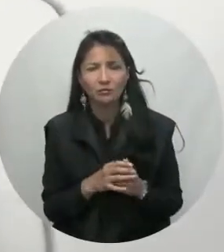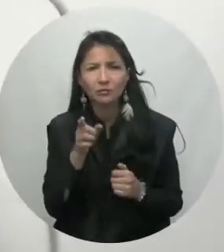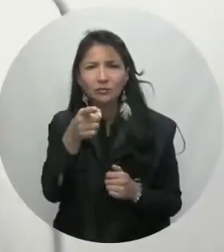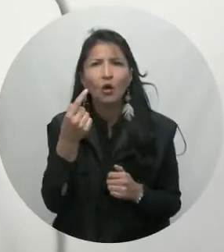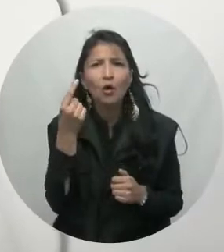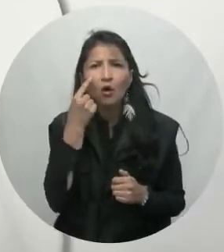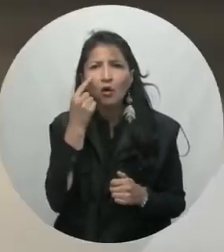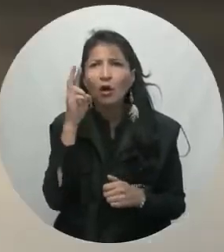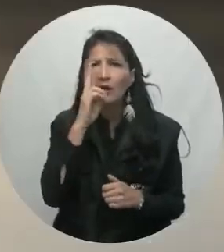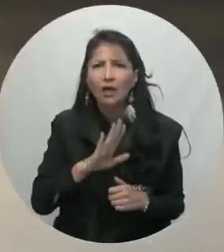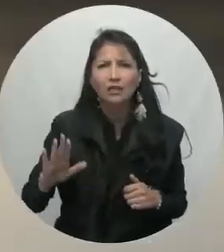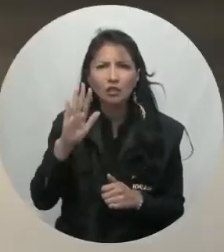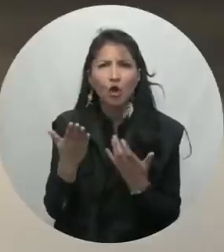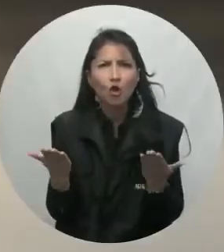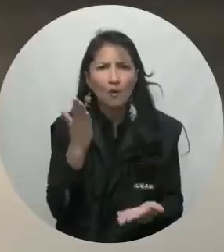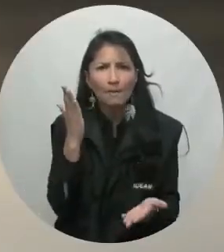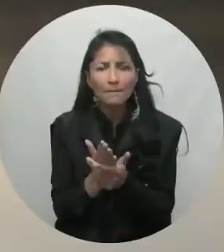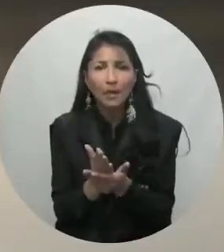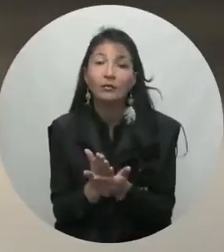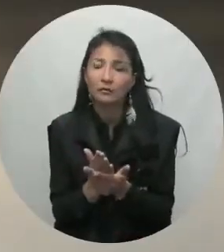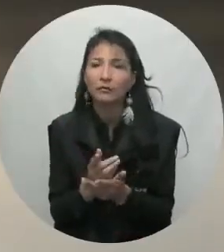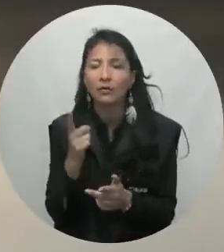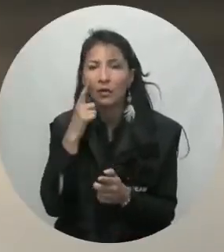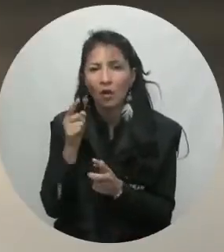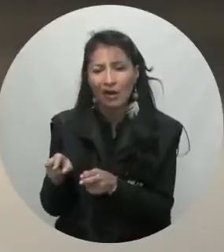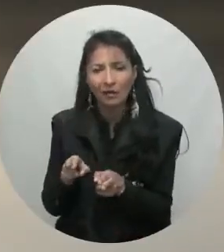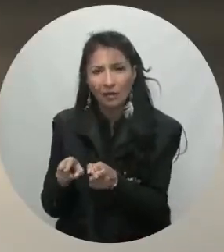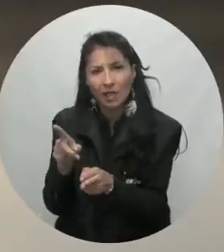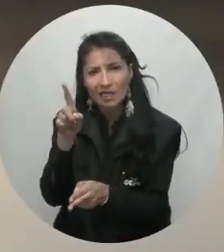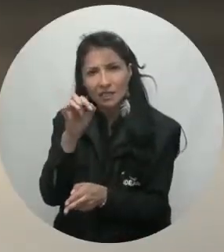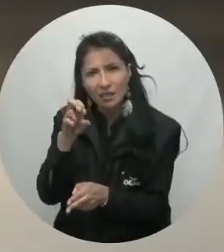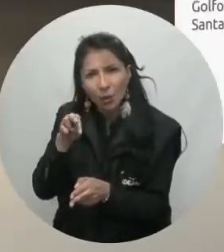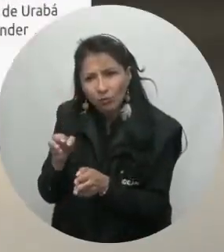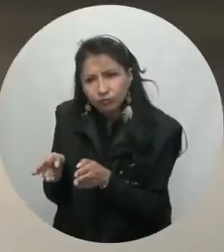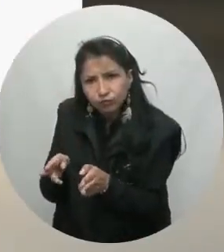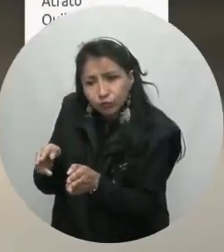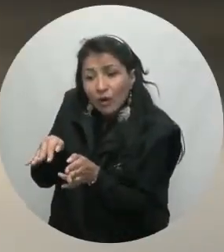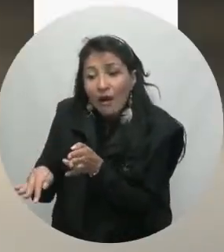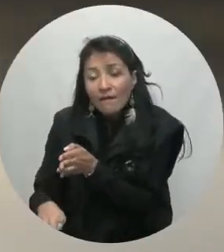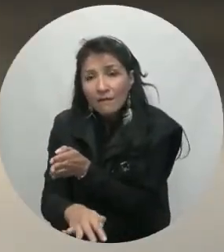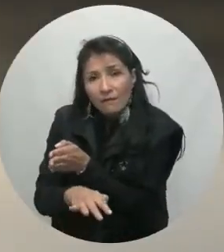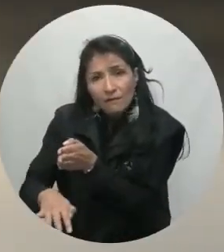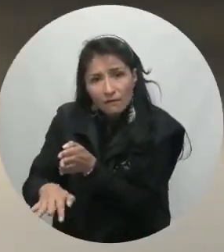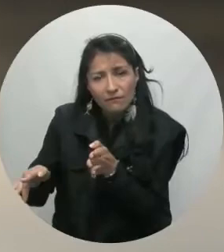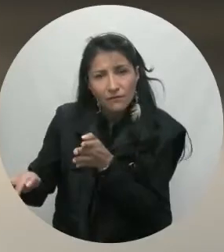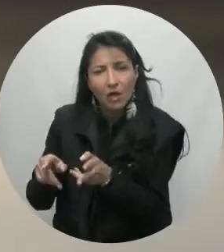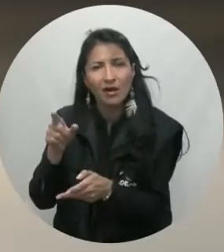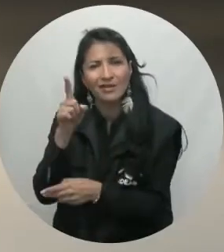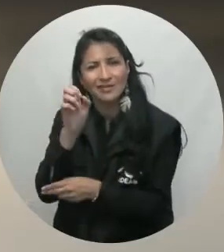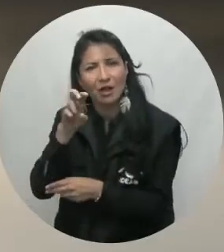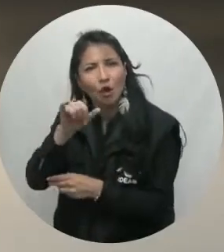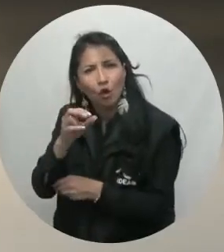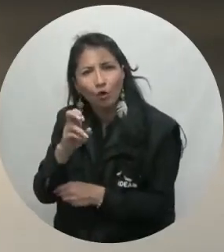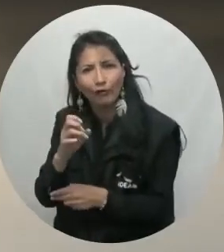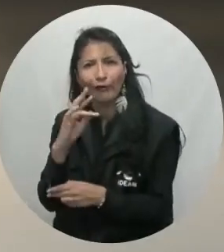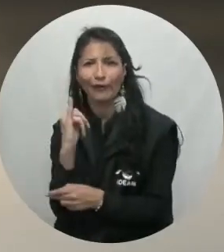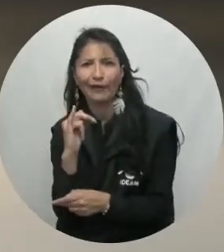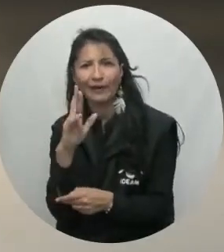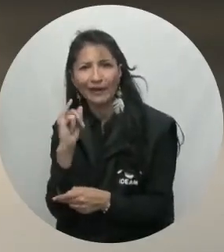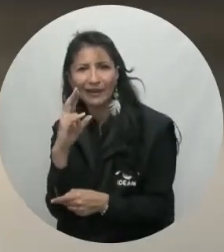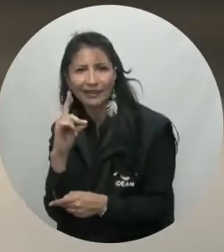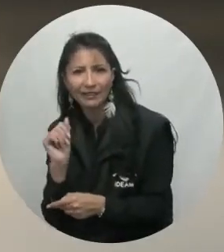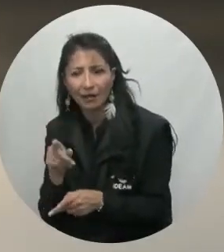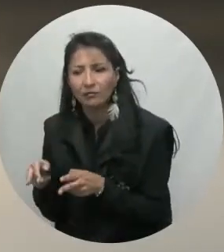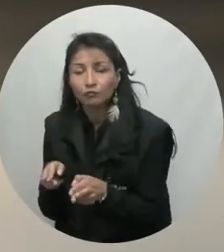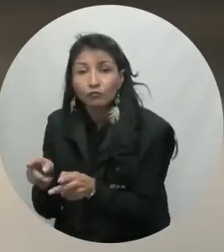a las principales alertas para hoy a nivel nacional. Alerta roja por inundación en el río Sinúco en Cabaja y niveles altos en el río San Jorge, en el